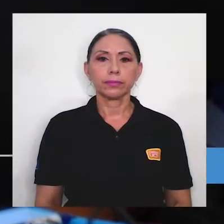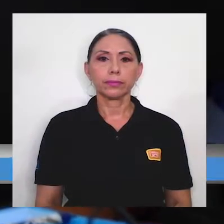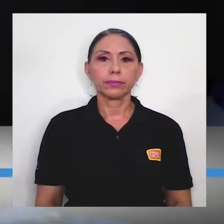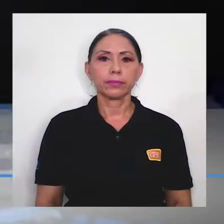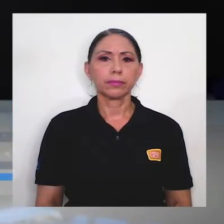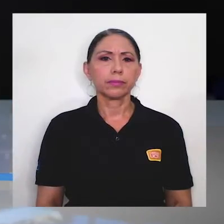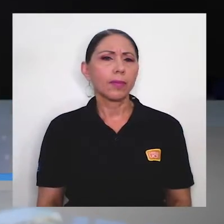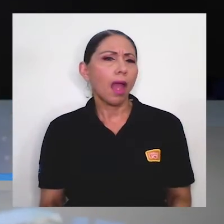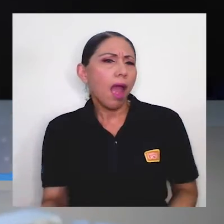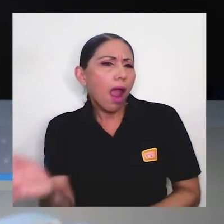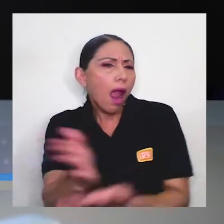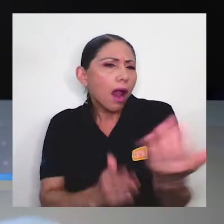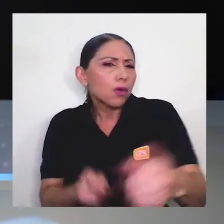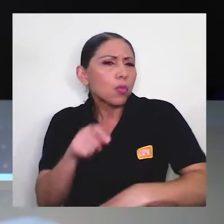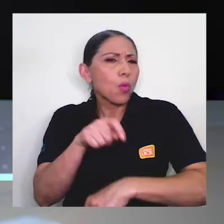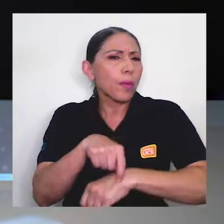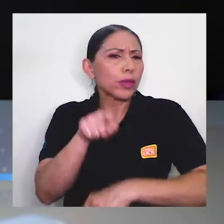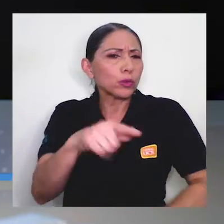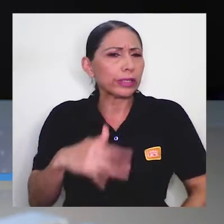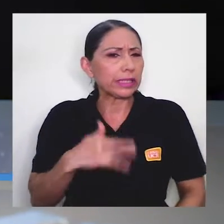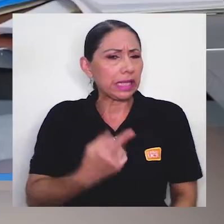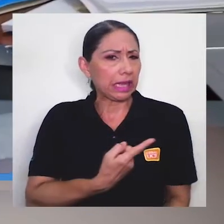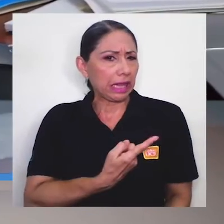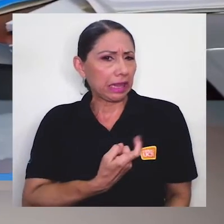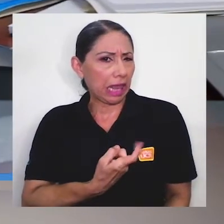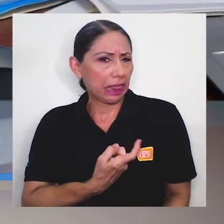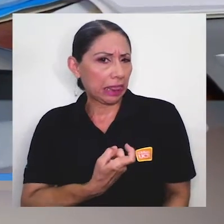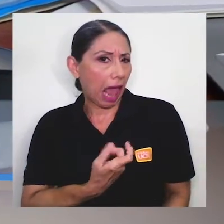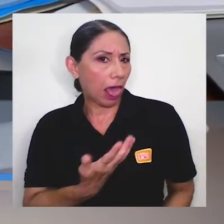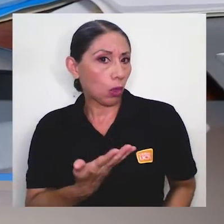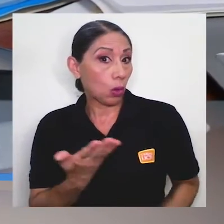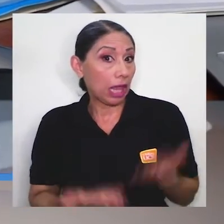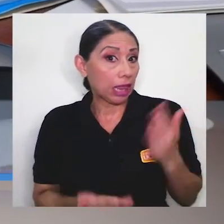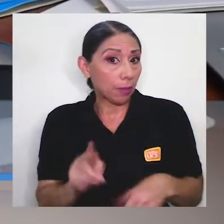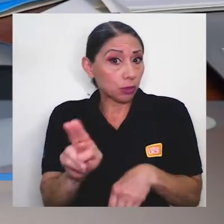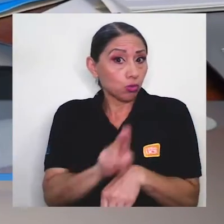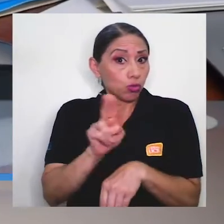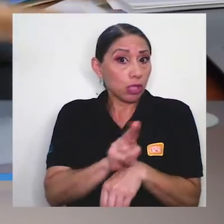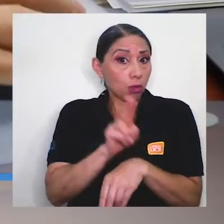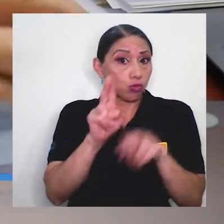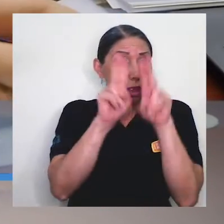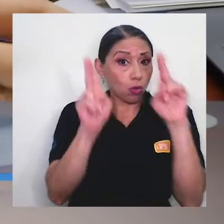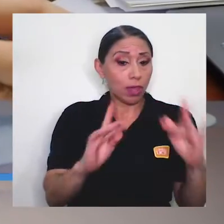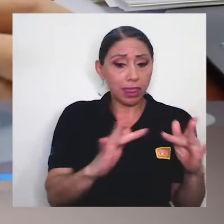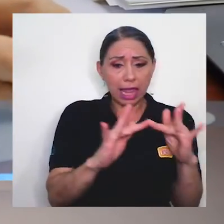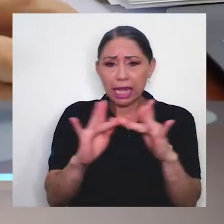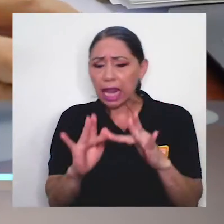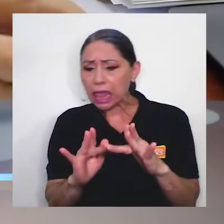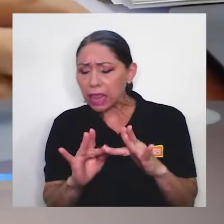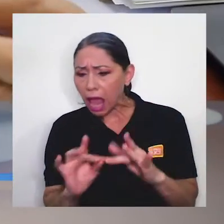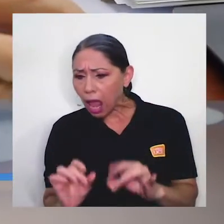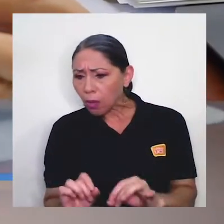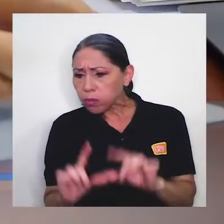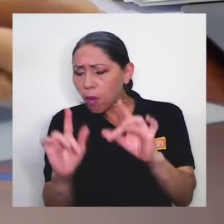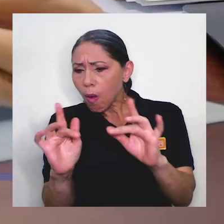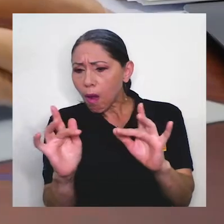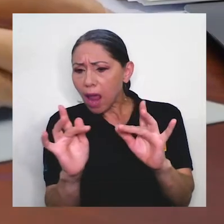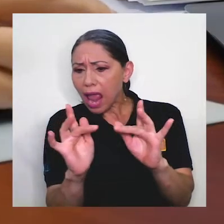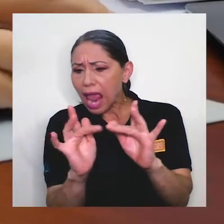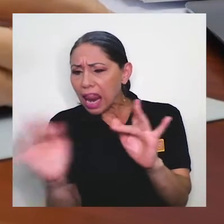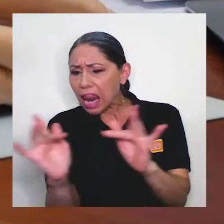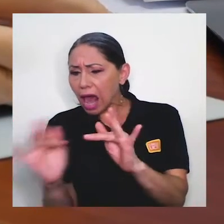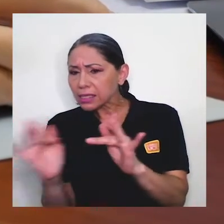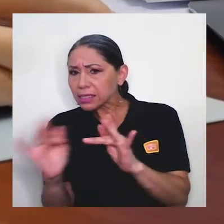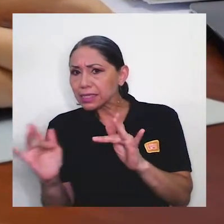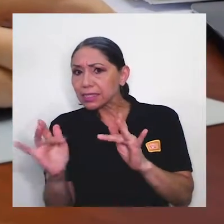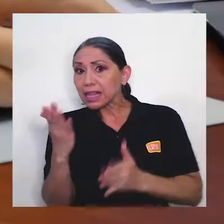¿Alguna vez se ha visto tentado a abrir enlaces mientras navega en internet o en alguna de sus redes sociales sin antes